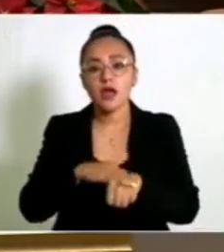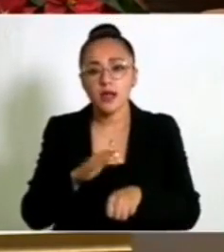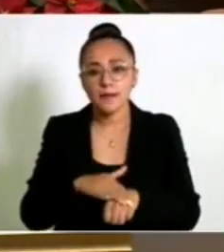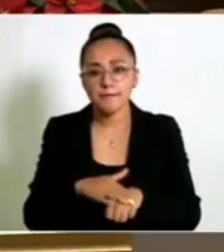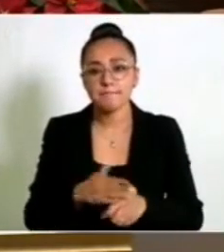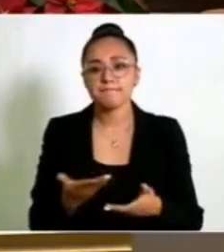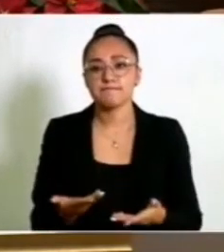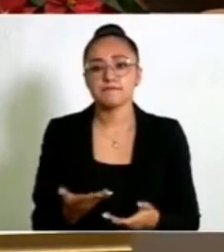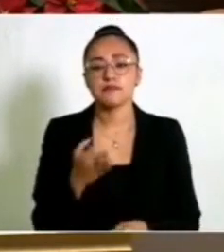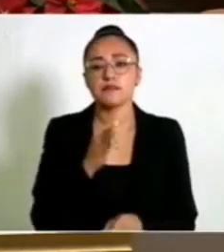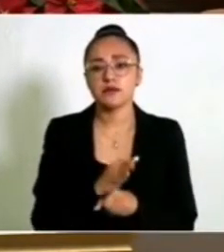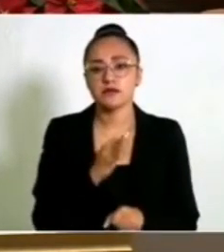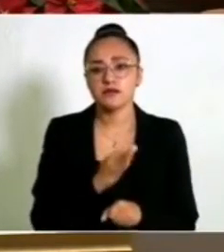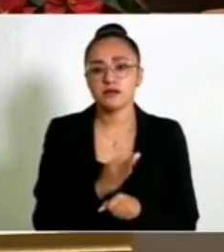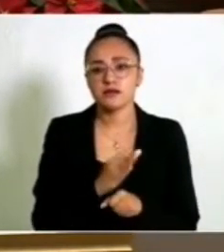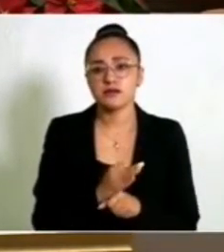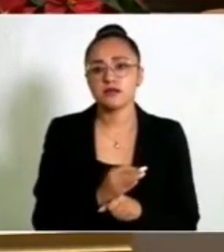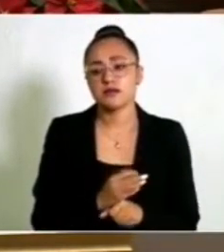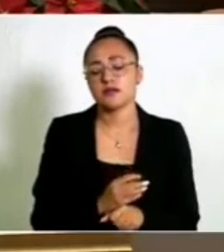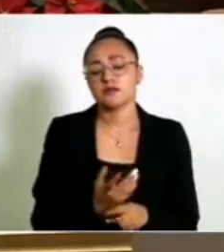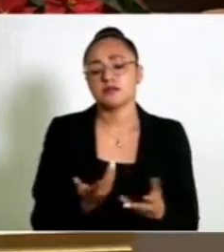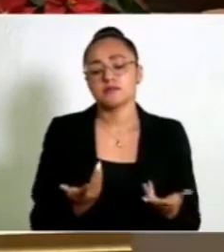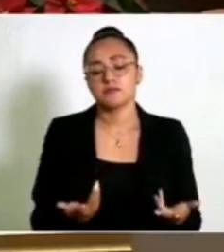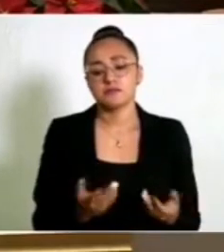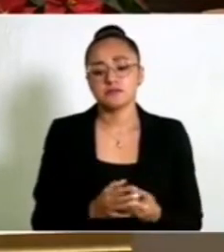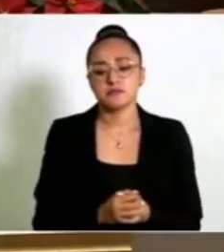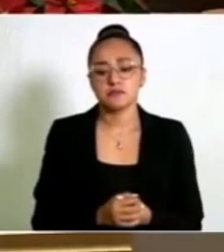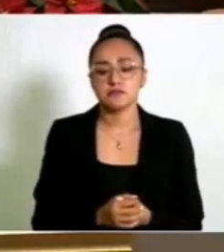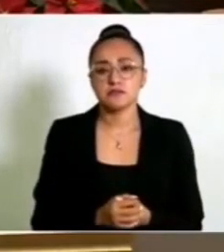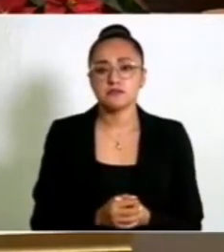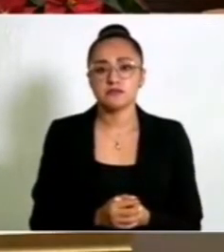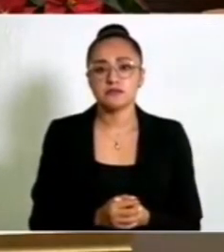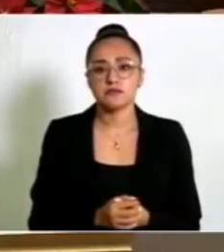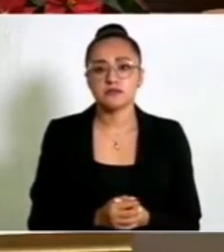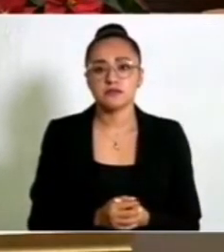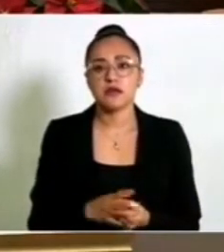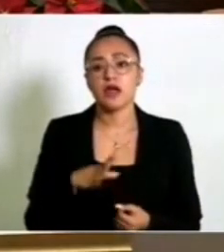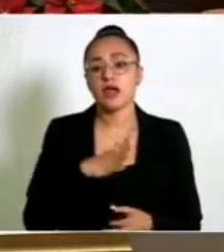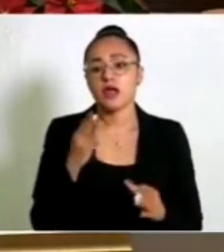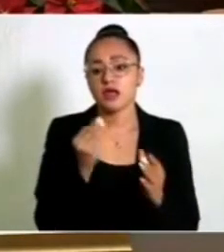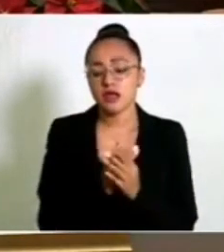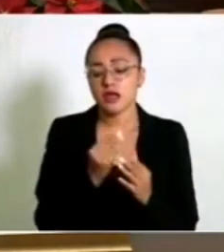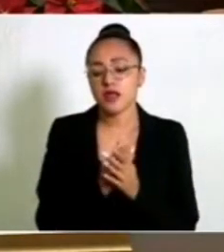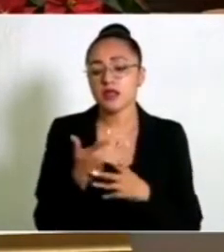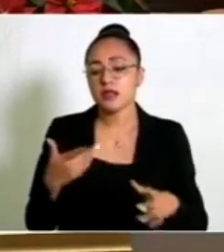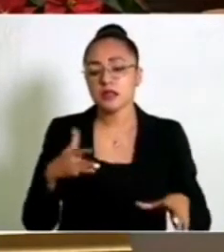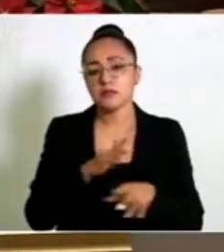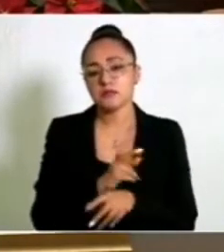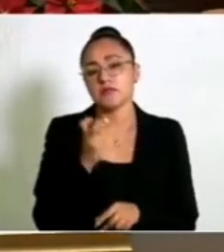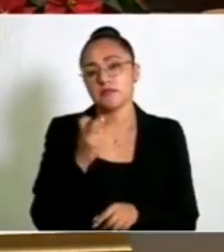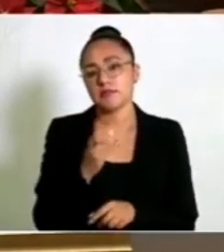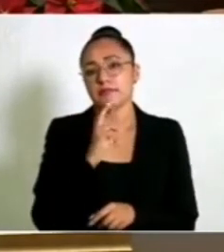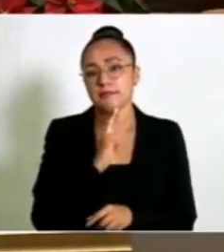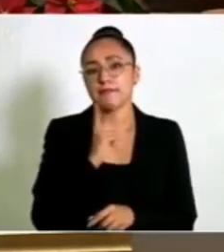si hay un asunto que corregir se corrija